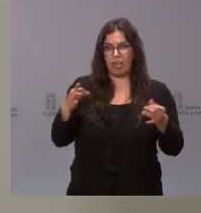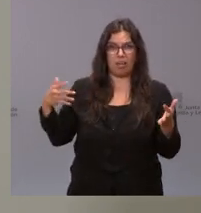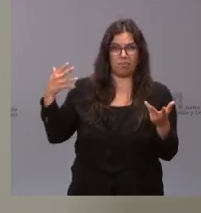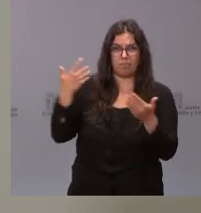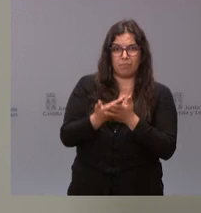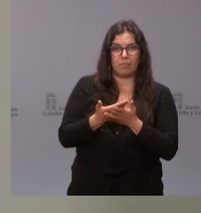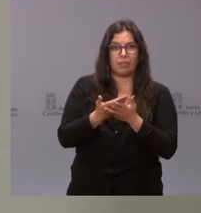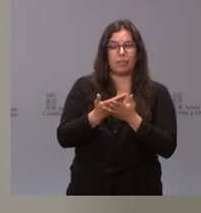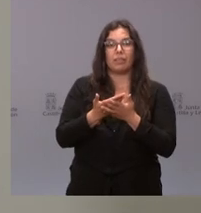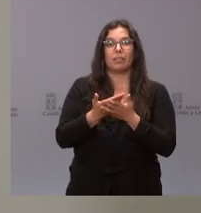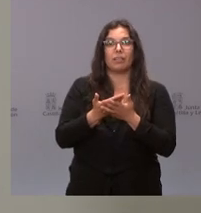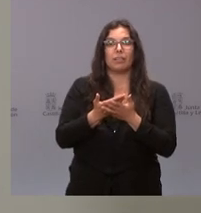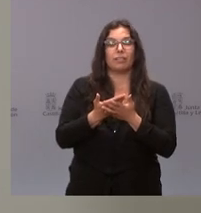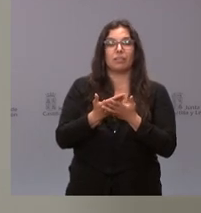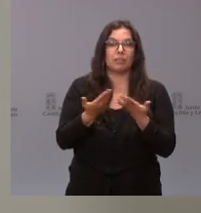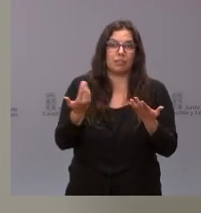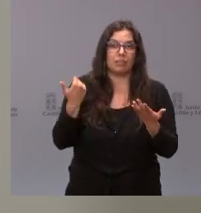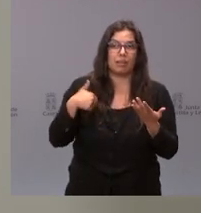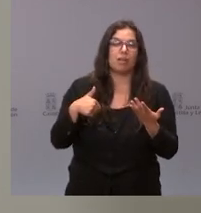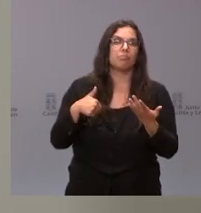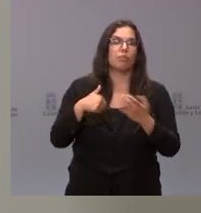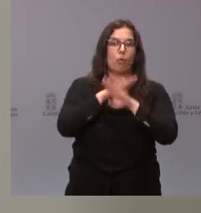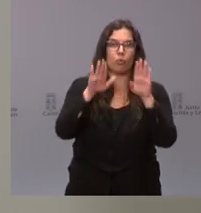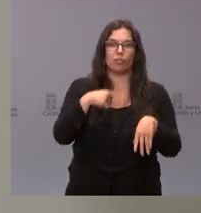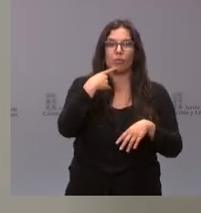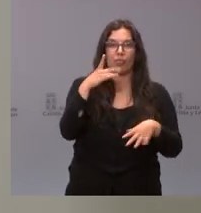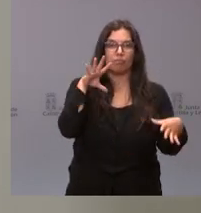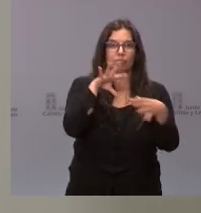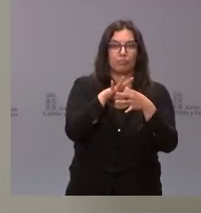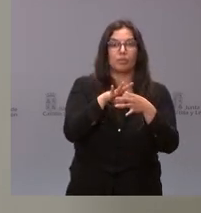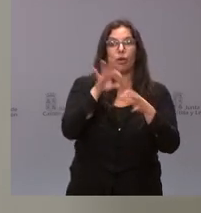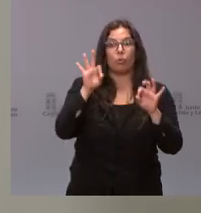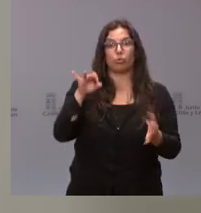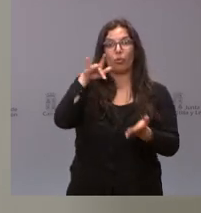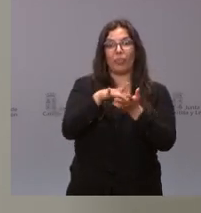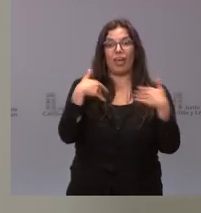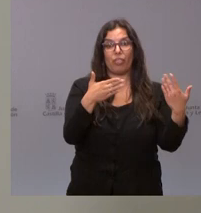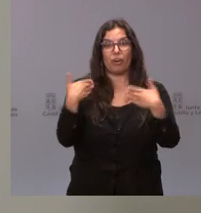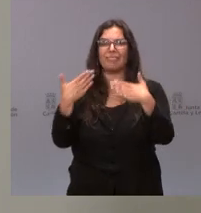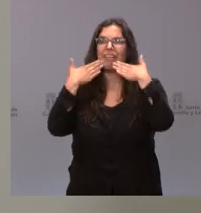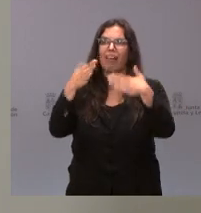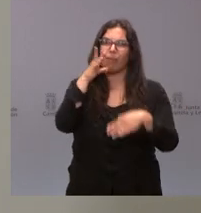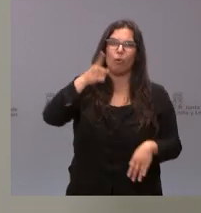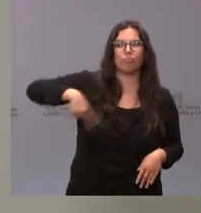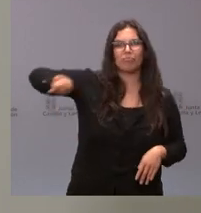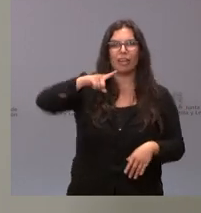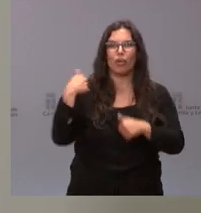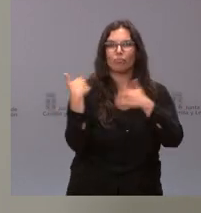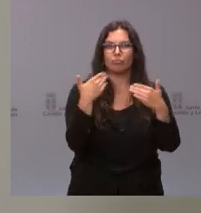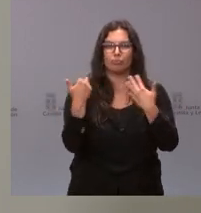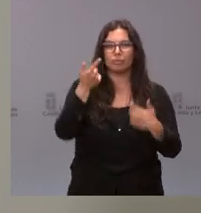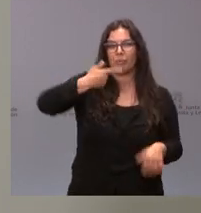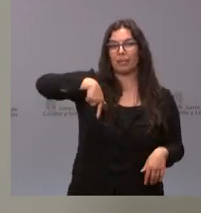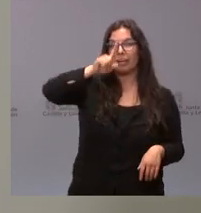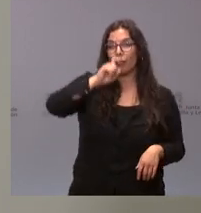definitiva, y por cerrar este capítulo, nuestro agradecimiento en el Día del Donante a los Donantes por el servicio que hacen, el recuerdo de que ahora